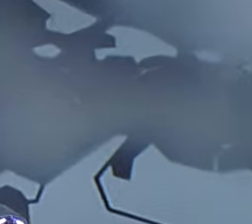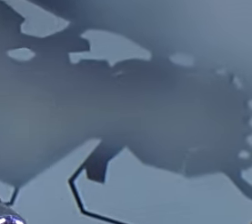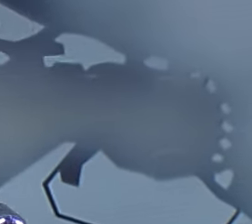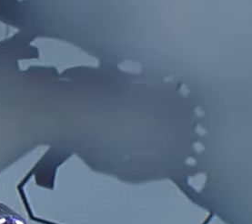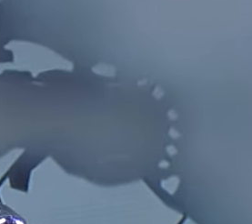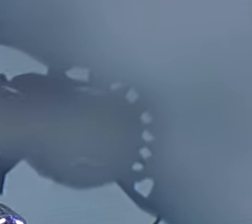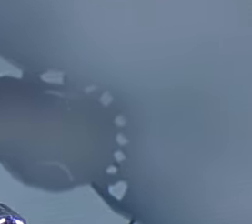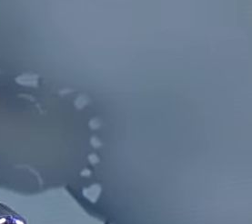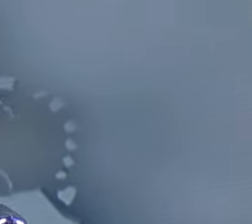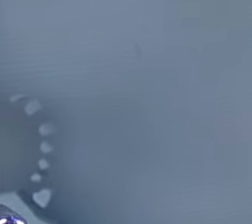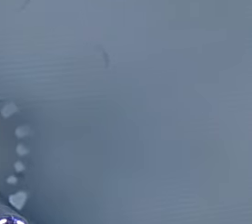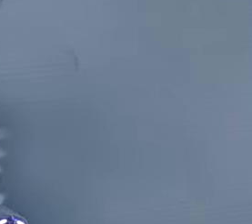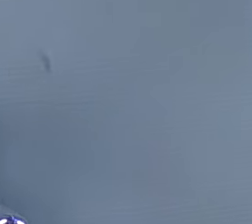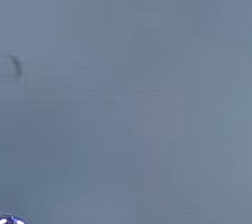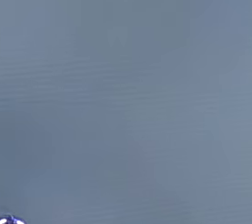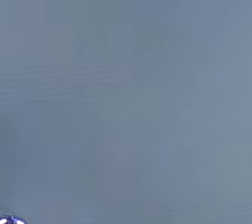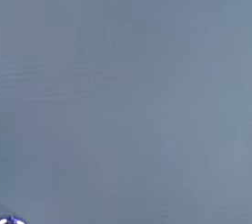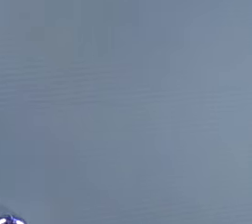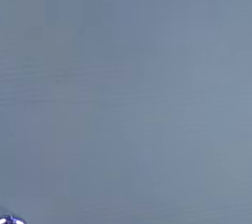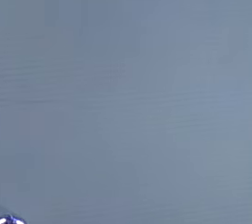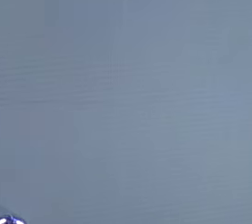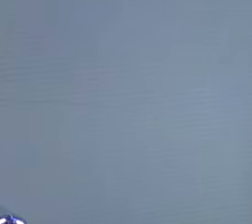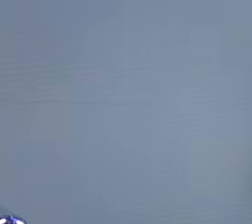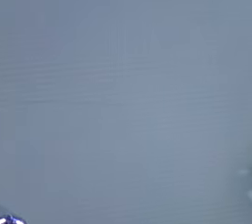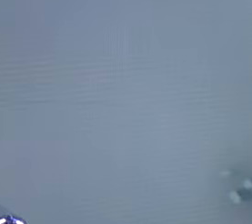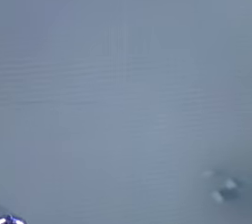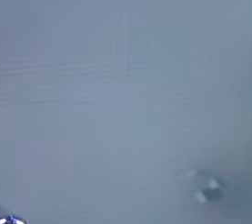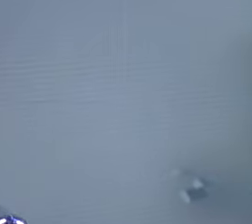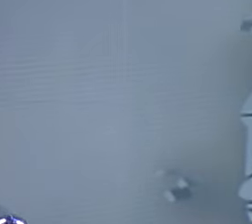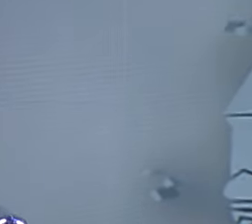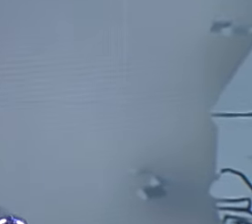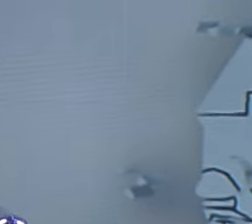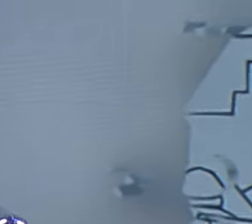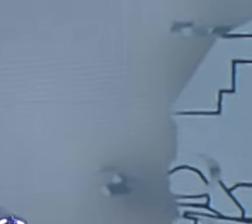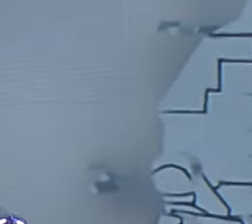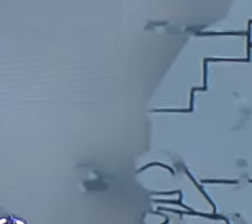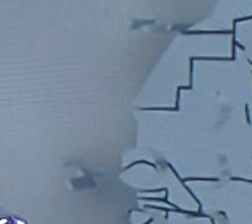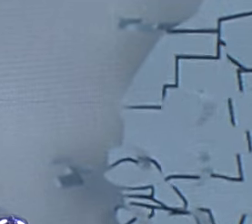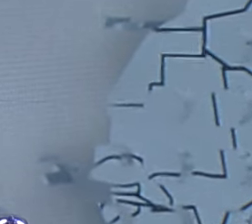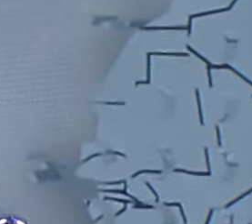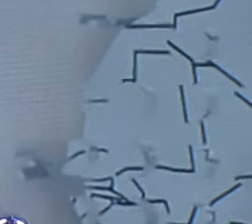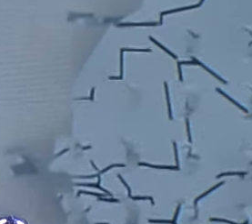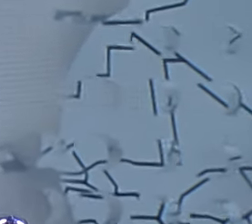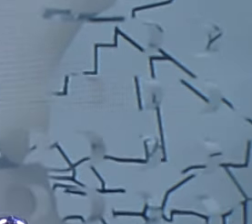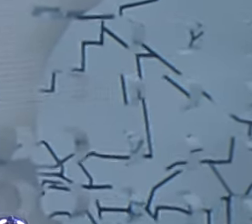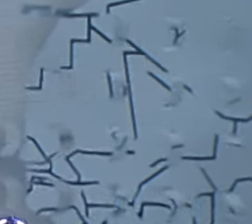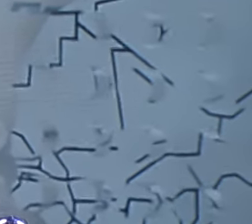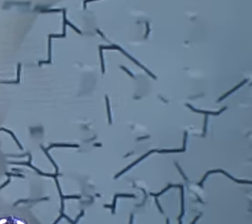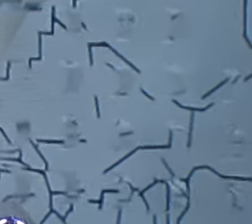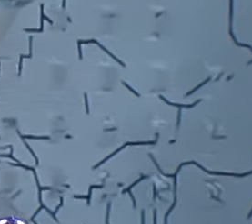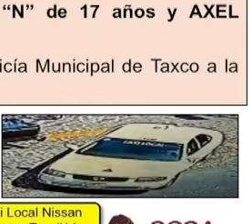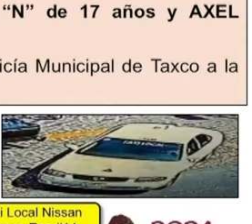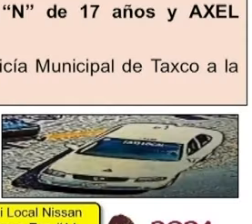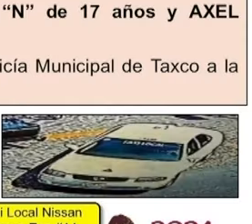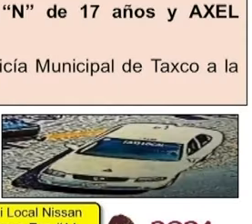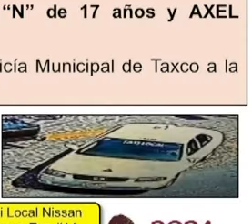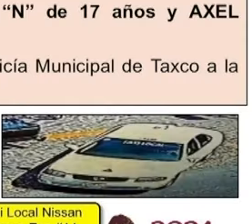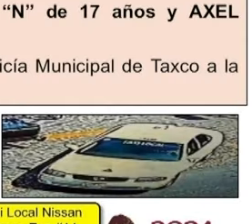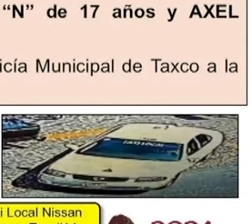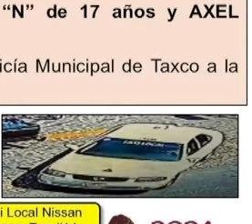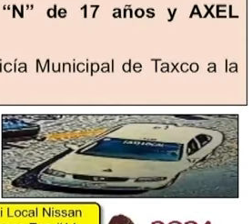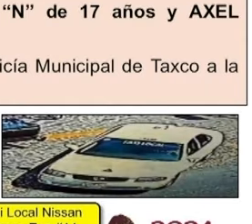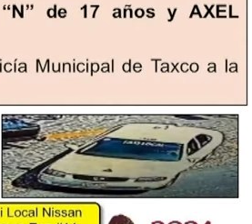Y en cuanto al feminicidio de Camila en Taxco Guerrero, el subsecretario de Seguridad y Protección Ciudadana, Luis Rodríguez Bucio, presentó una cronología